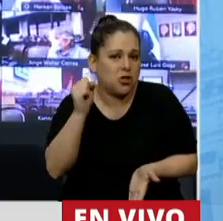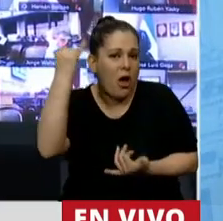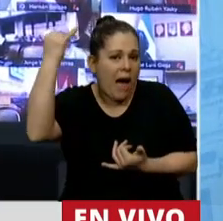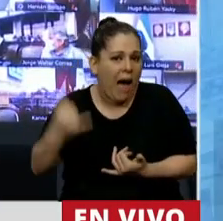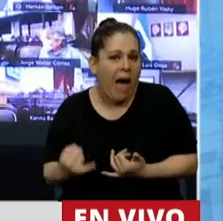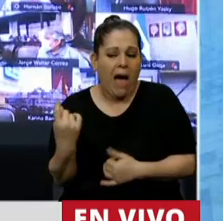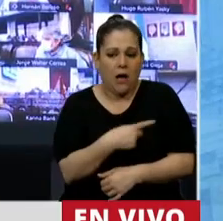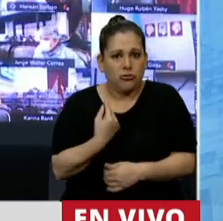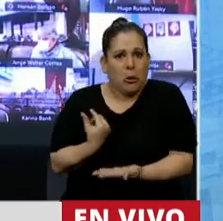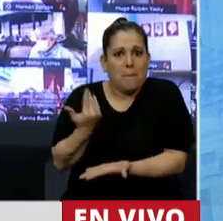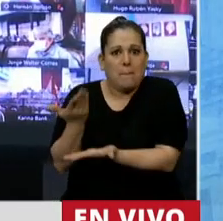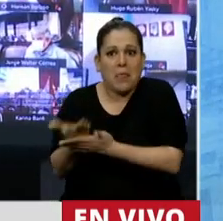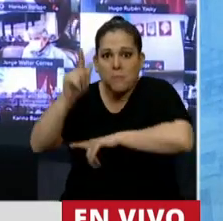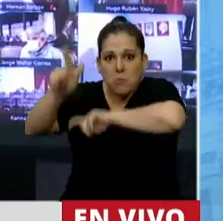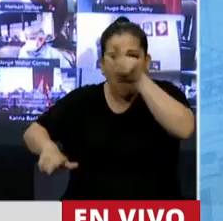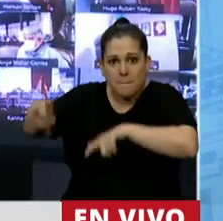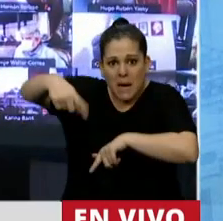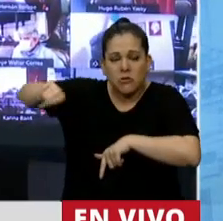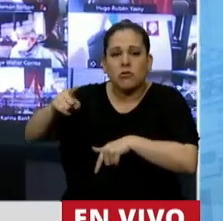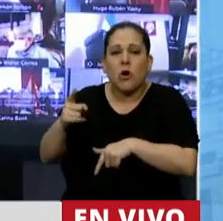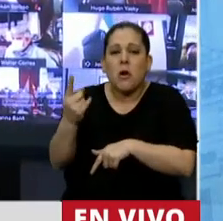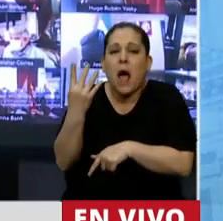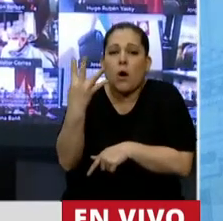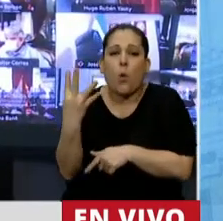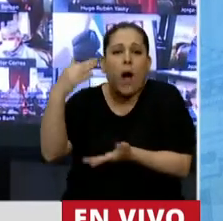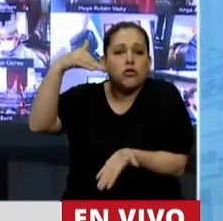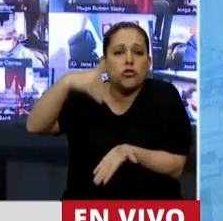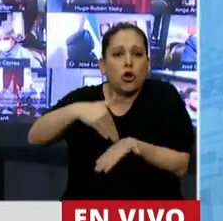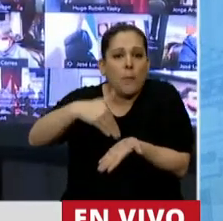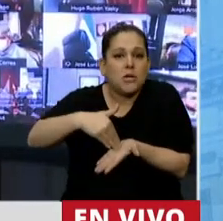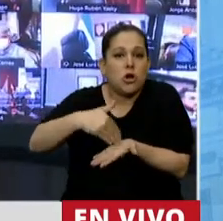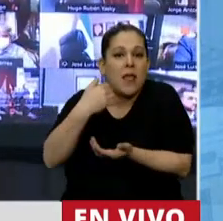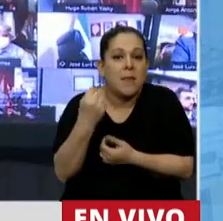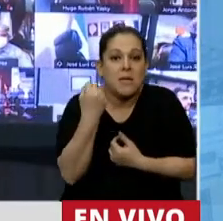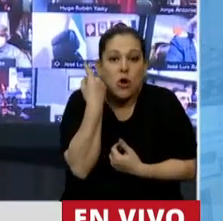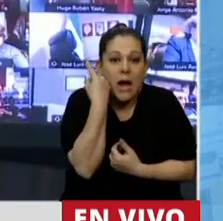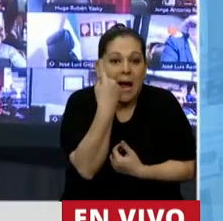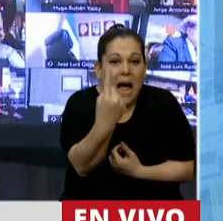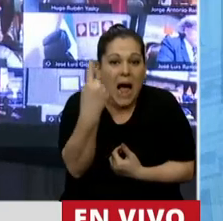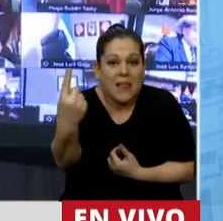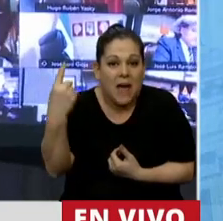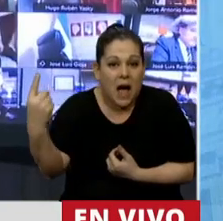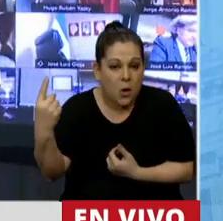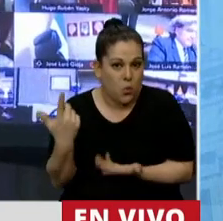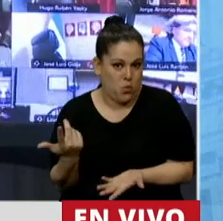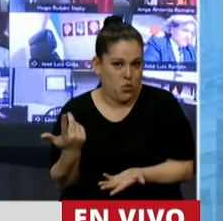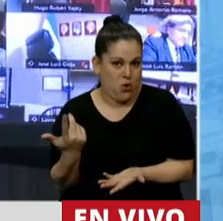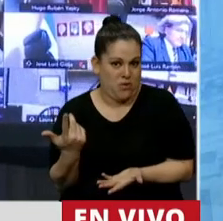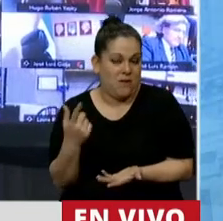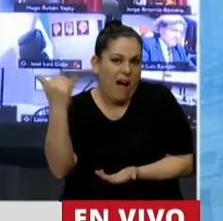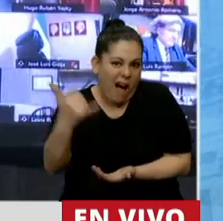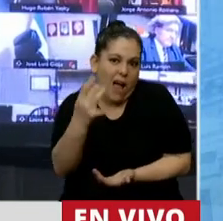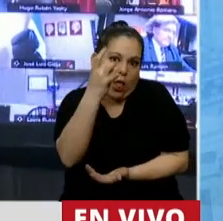cuales le estamos pidiendo que aporten 4 millones de pesos, 4 de 200 millones,